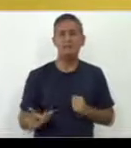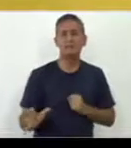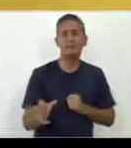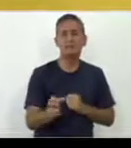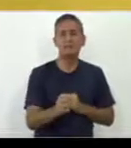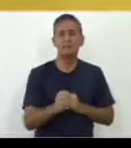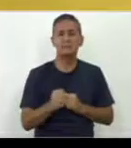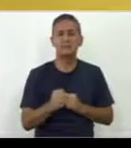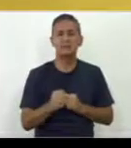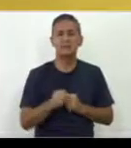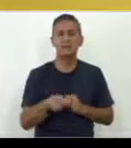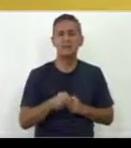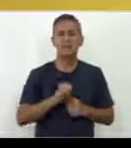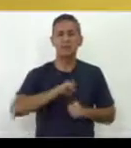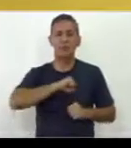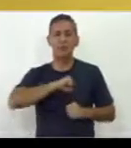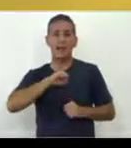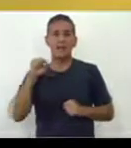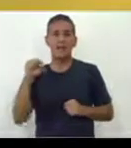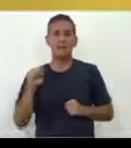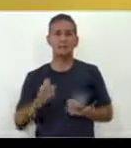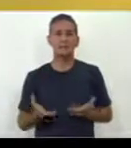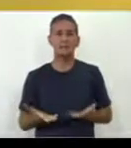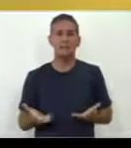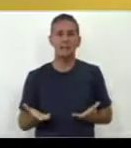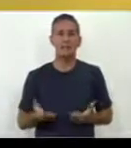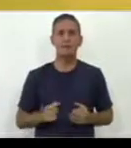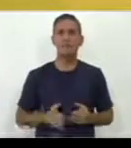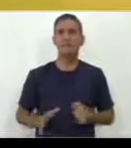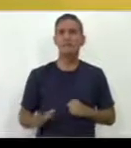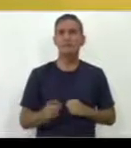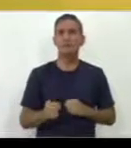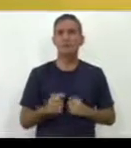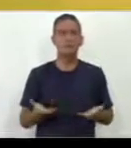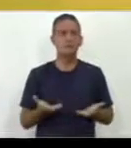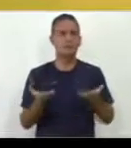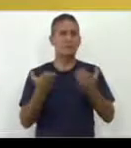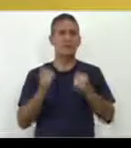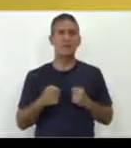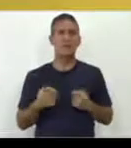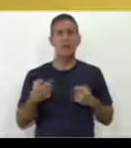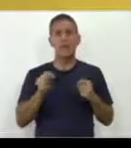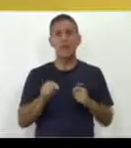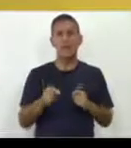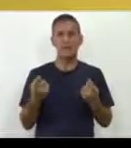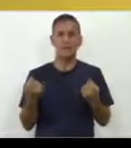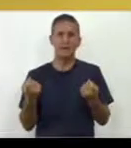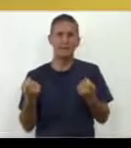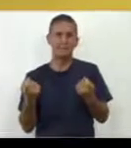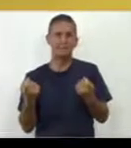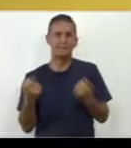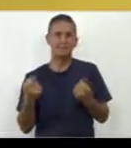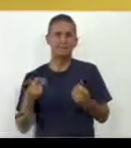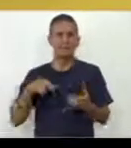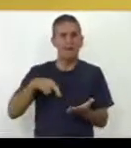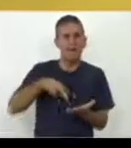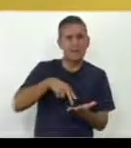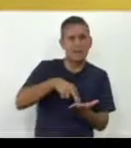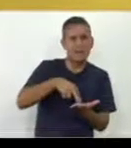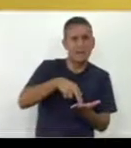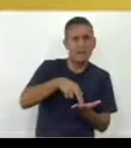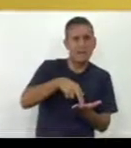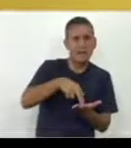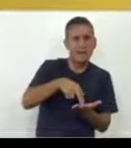cualquier actividad que a partir de ese momento vaya a realizar va a necesitar desplazarse y caminar. Por tanto, las